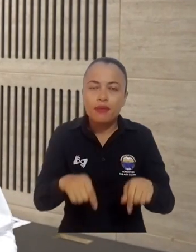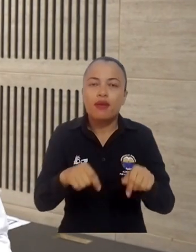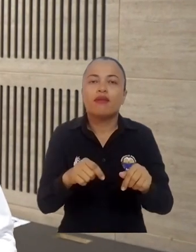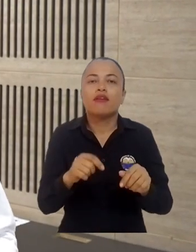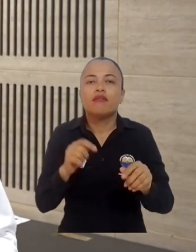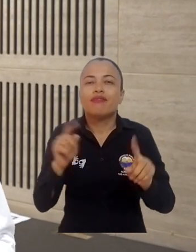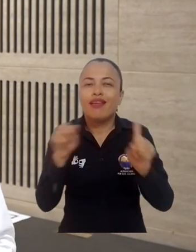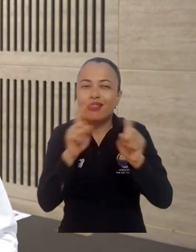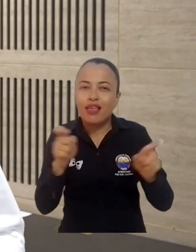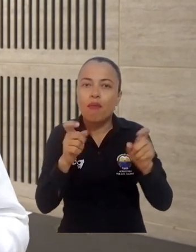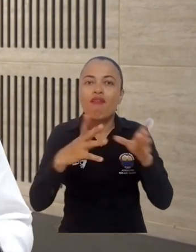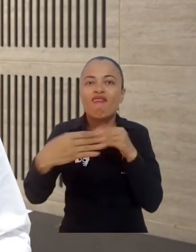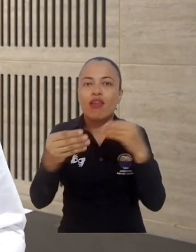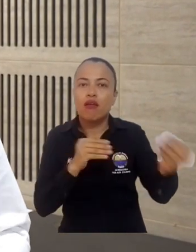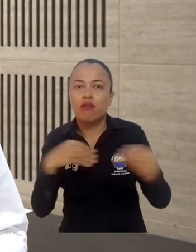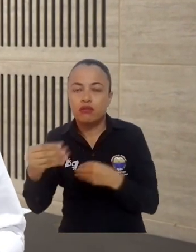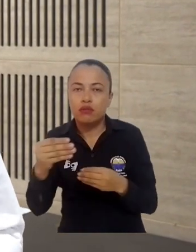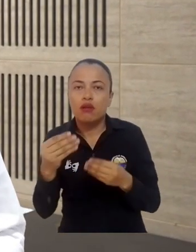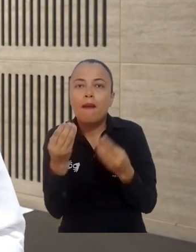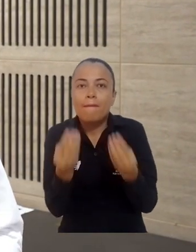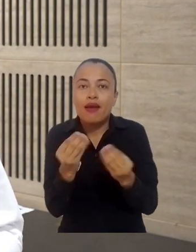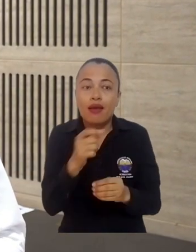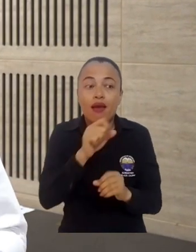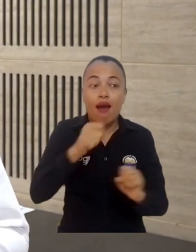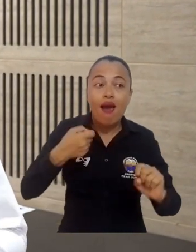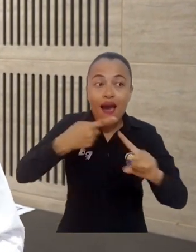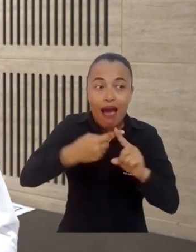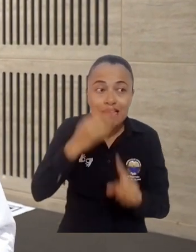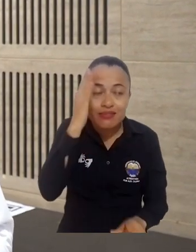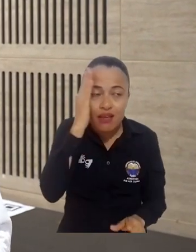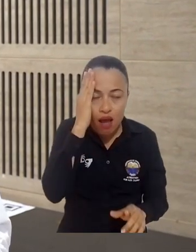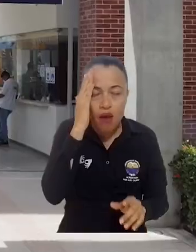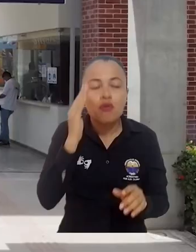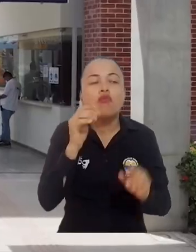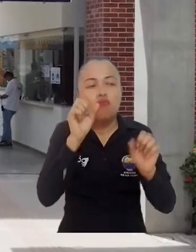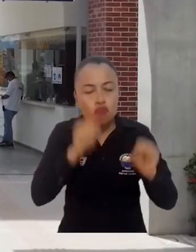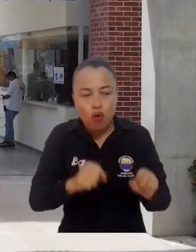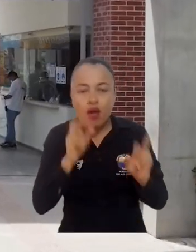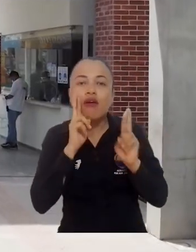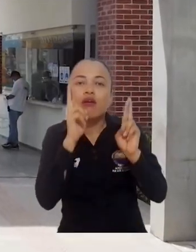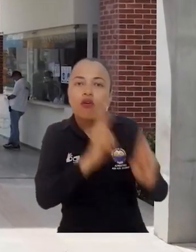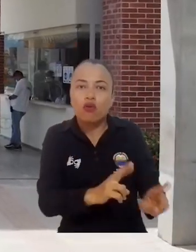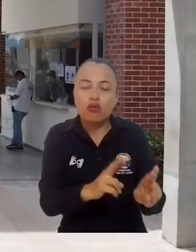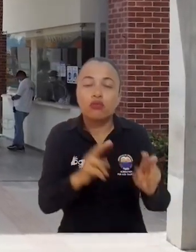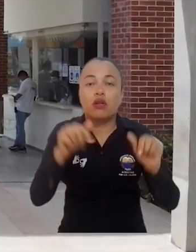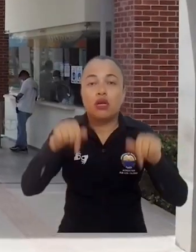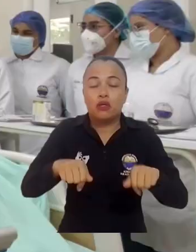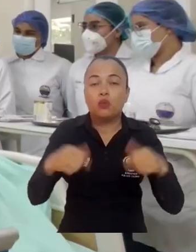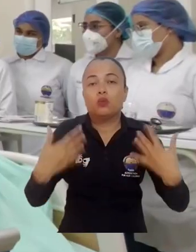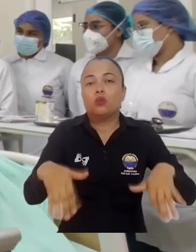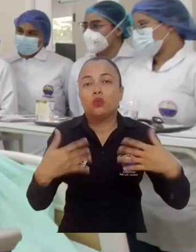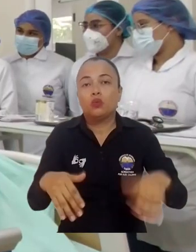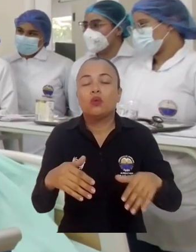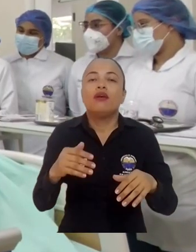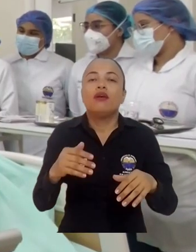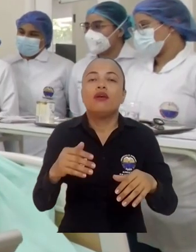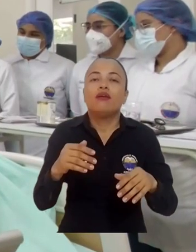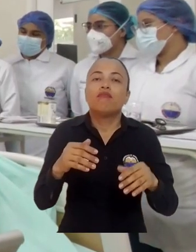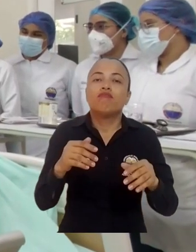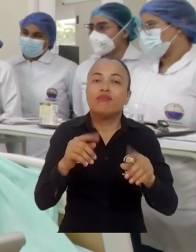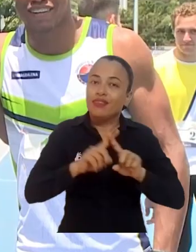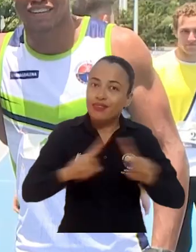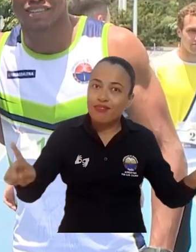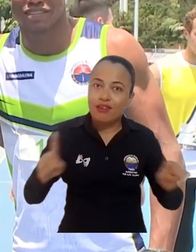hemos adoptado un modelo educativo flexible que permite la validación de pre-saberes y competencias. Creo que eso nos hace una institución diferencial.